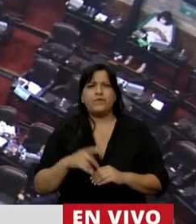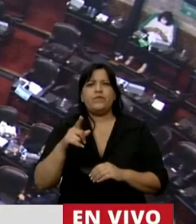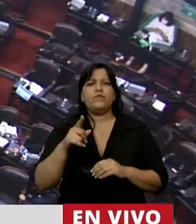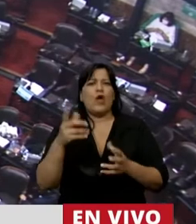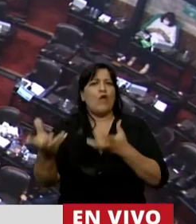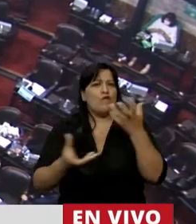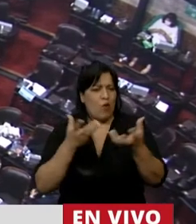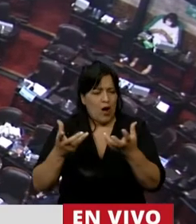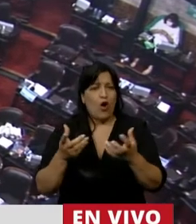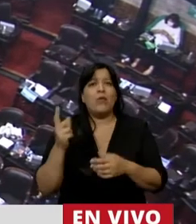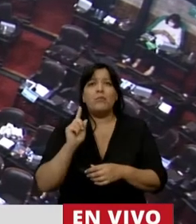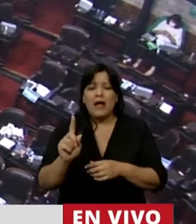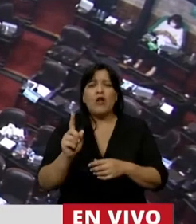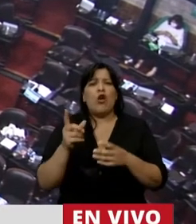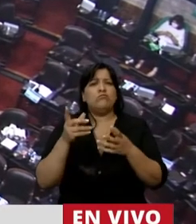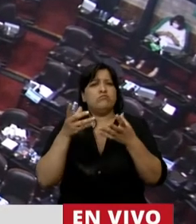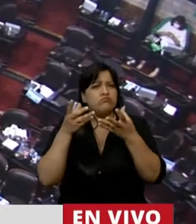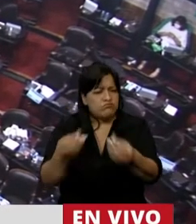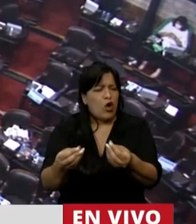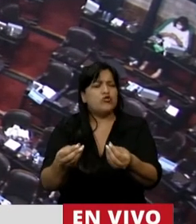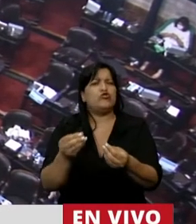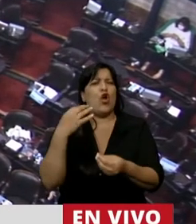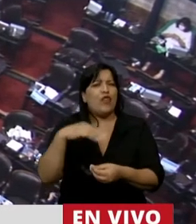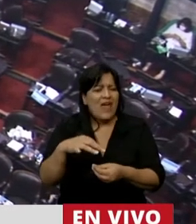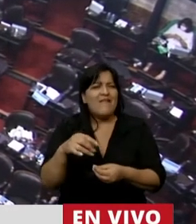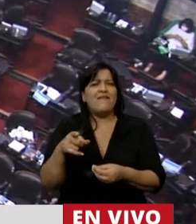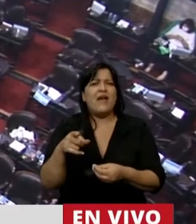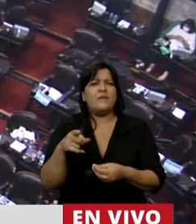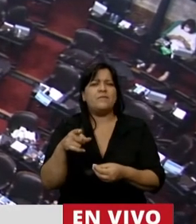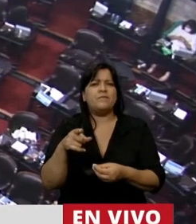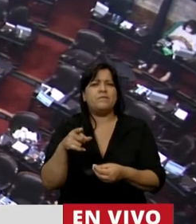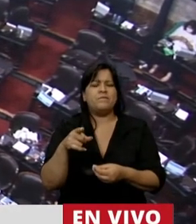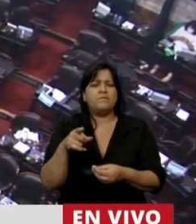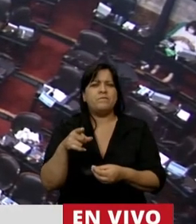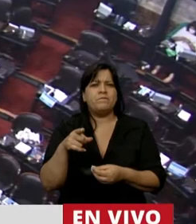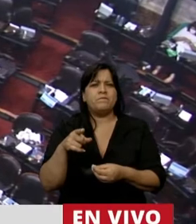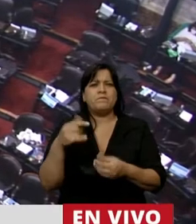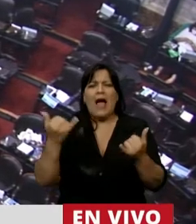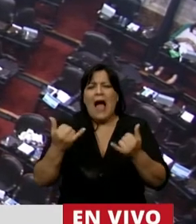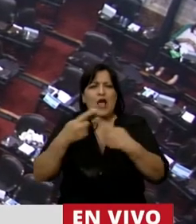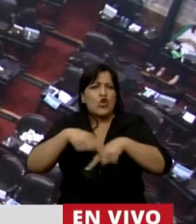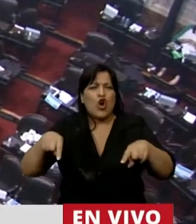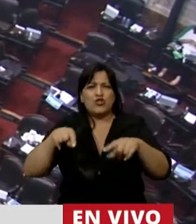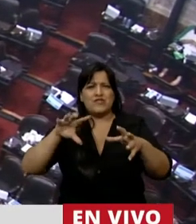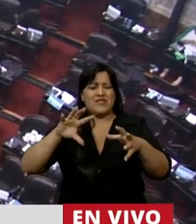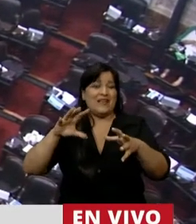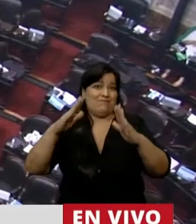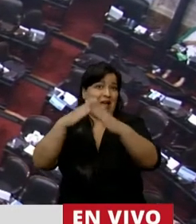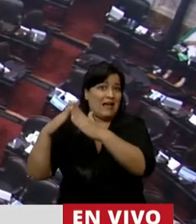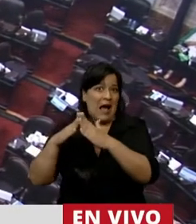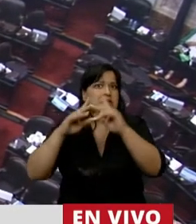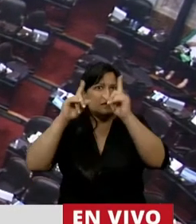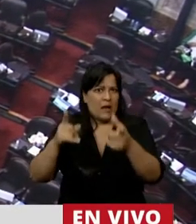Resulta a la costa inmoral permitir que a costa de los perjuicios producidos contra la propiedad privada,